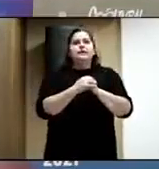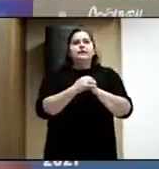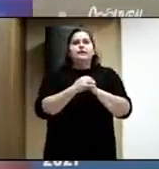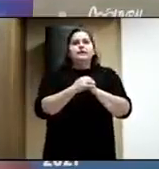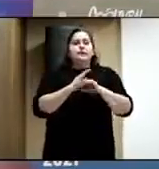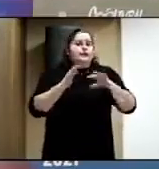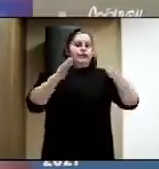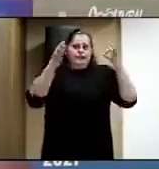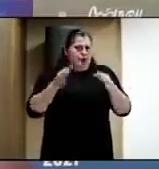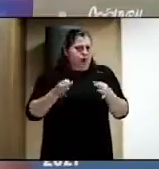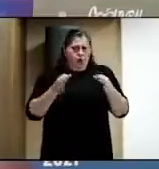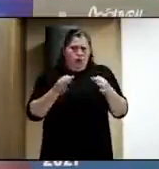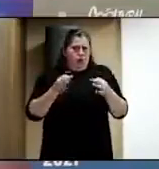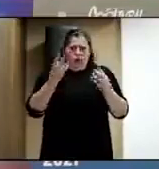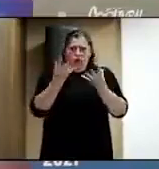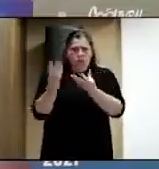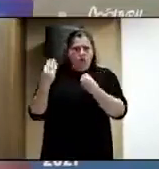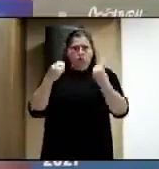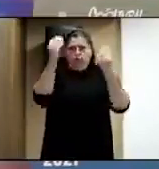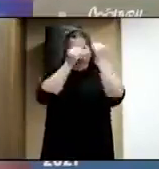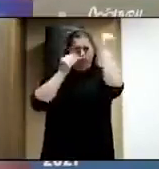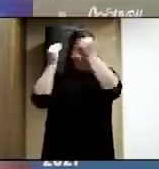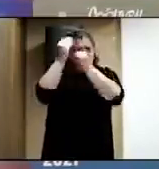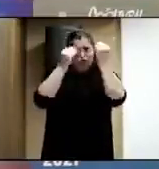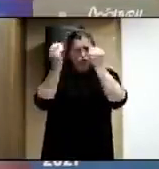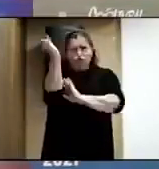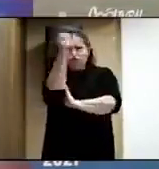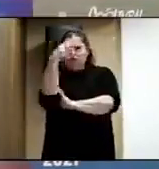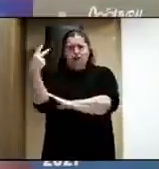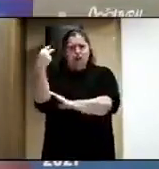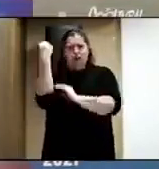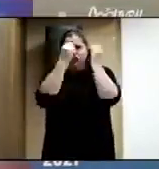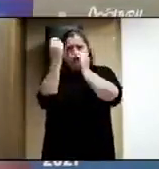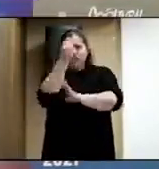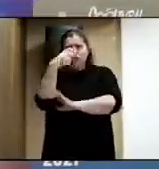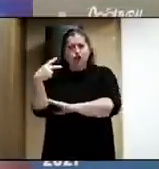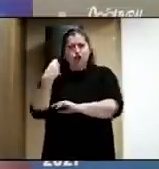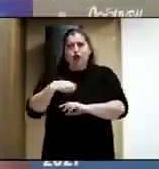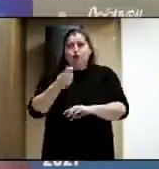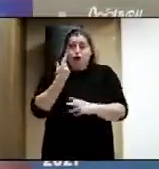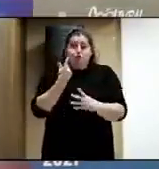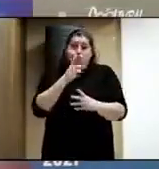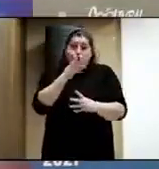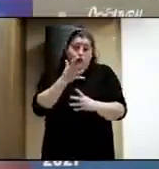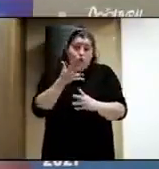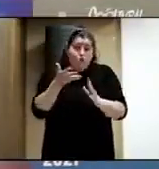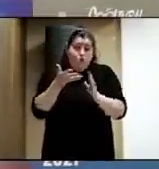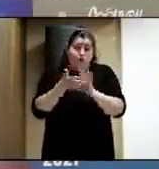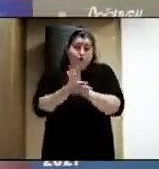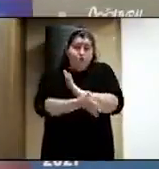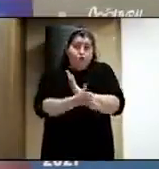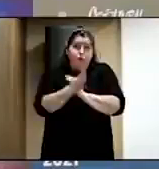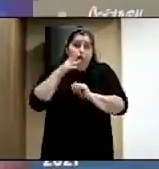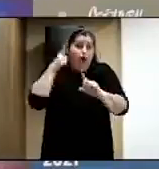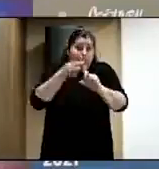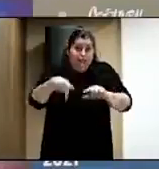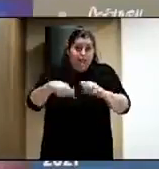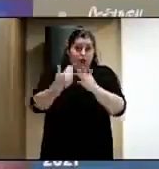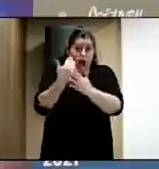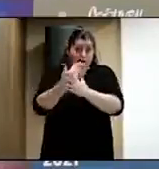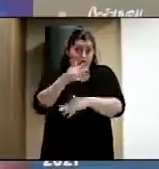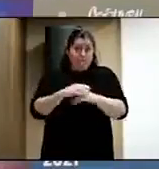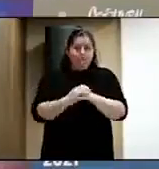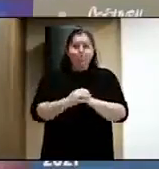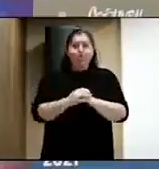Y seguro que salen muchas reflexiones interesantes de estas jornadas también, que es un poco de lo que se trata, ¿no? Bueno, en cuanto